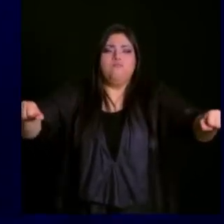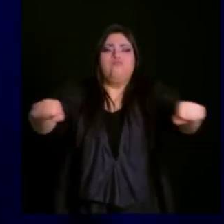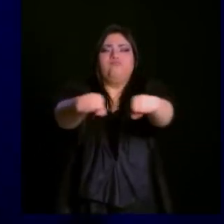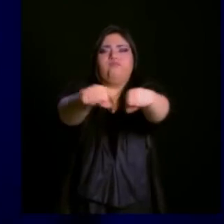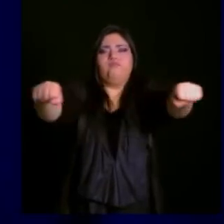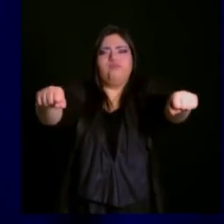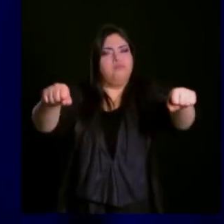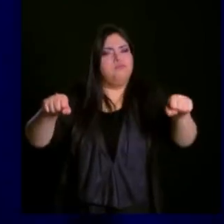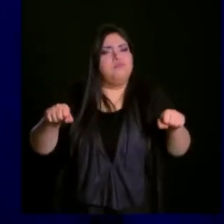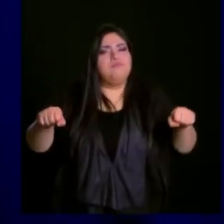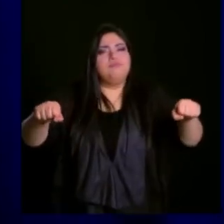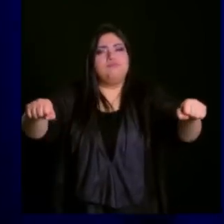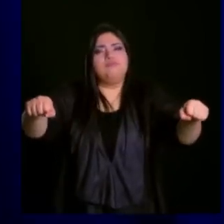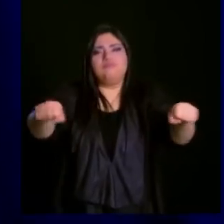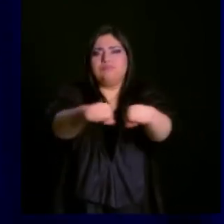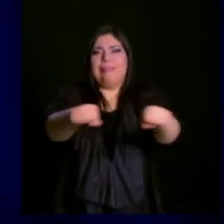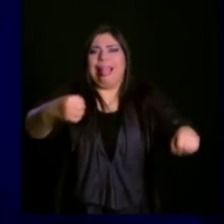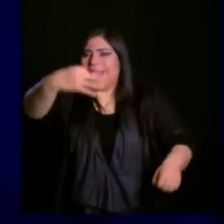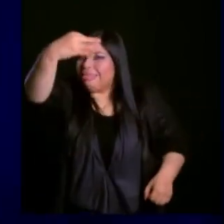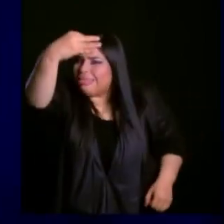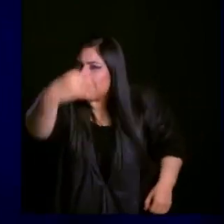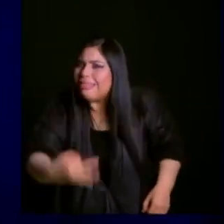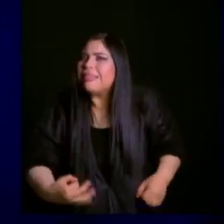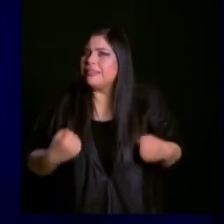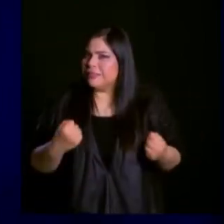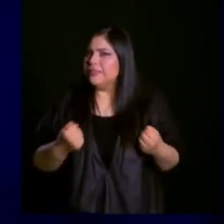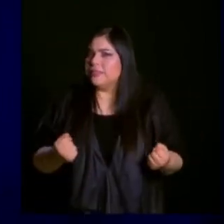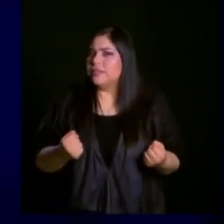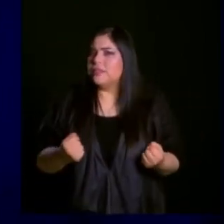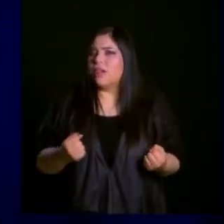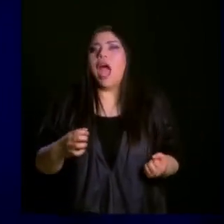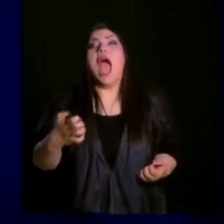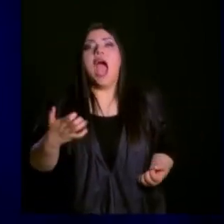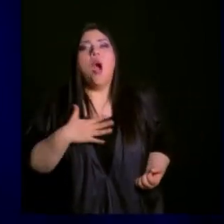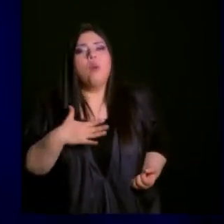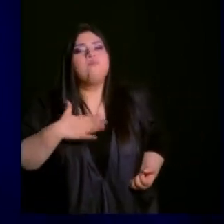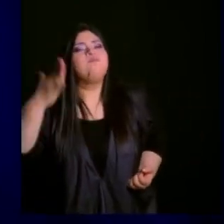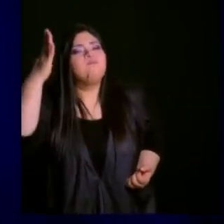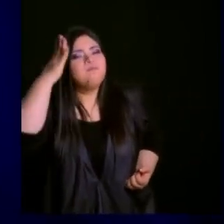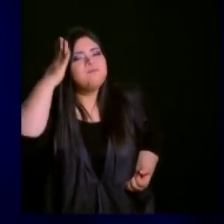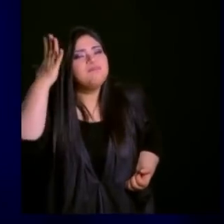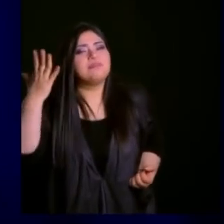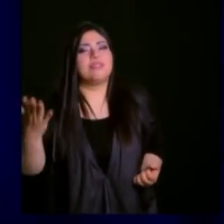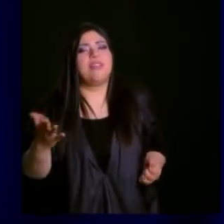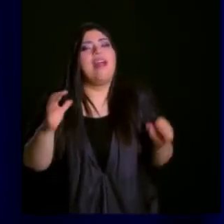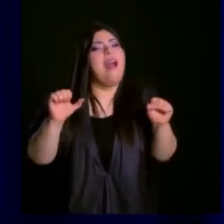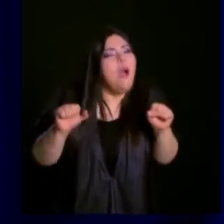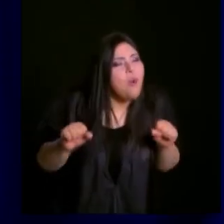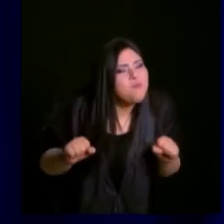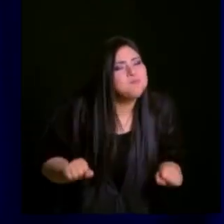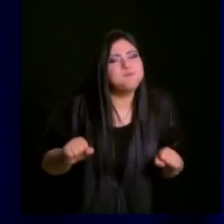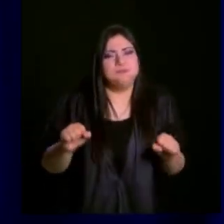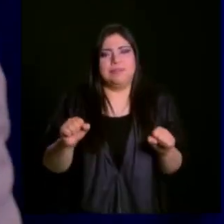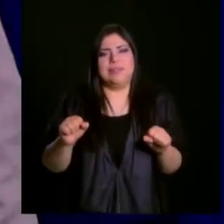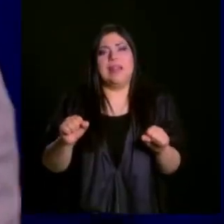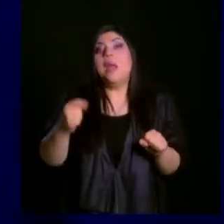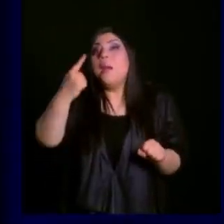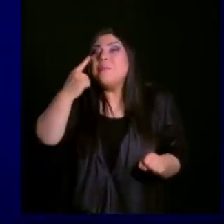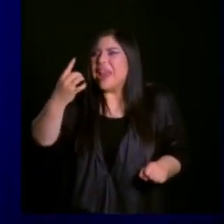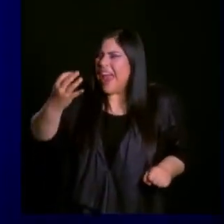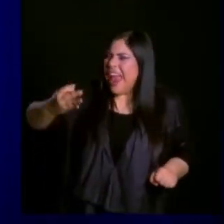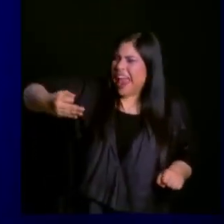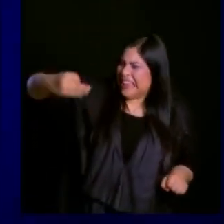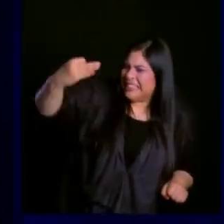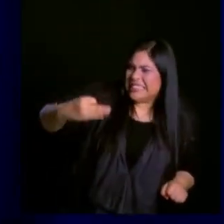Aquellos que cuidamos el detalle somos los que conocemos el poder de la excelencia. Déjame algo aquí. Una